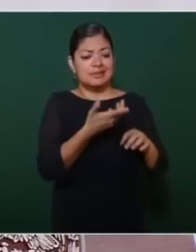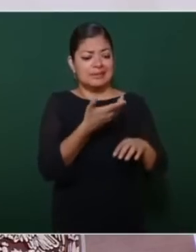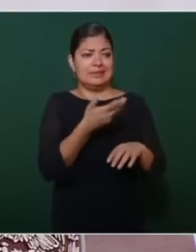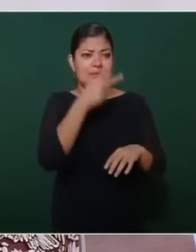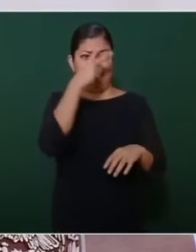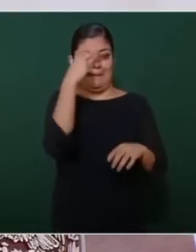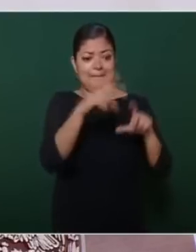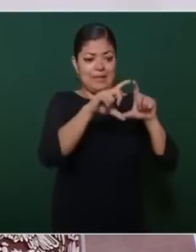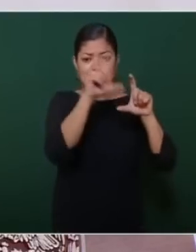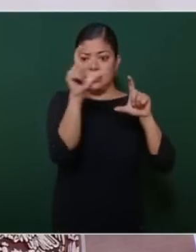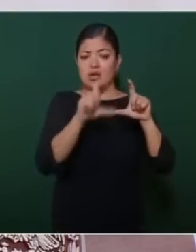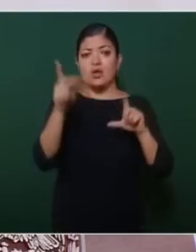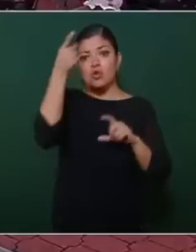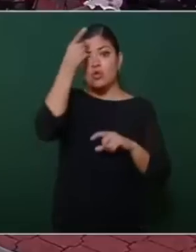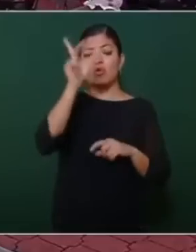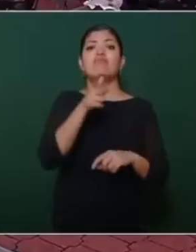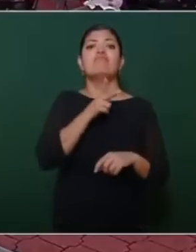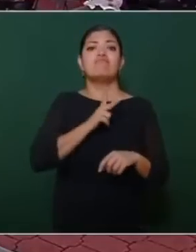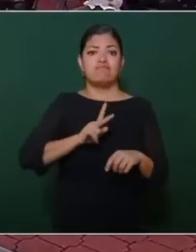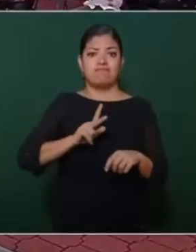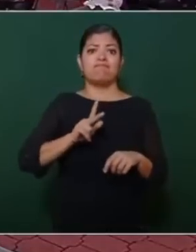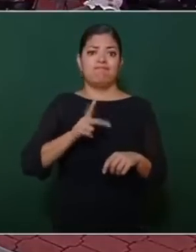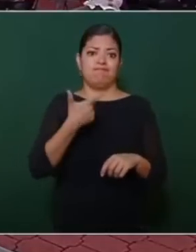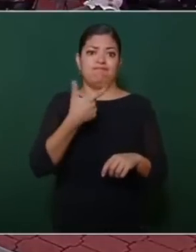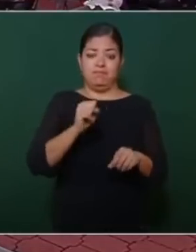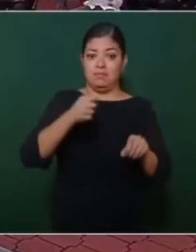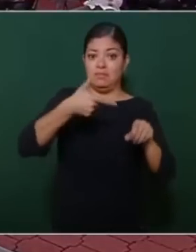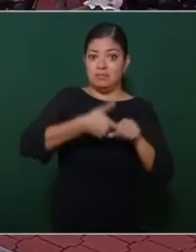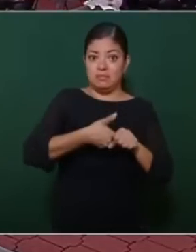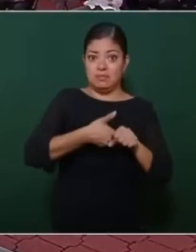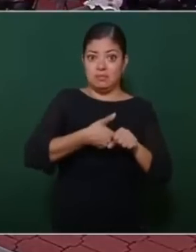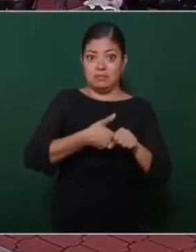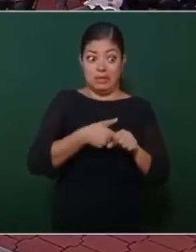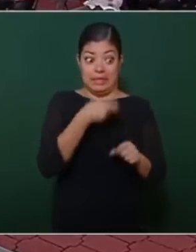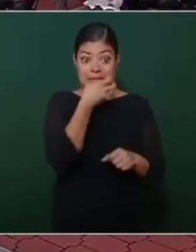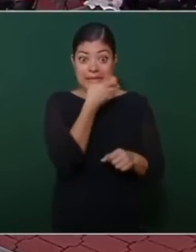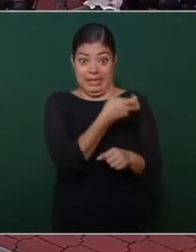mexicanos de los hidrocarburos. Según lo dispone este tratado